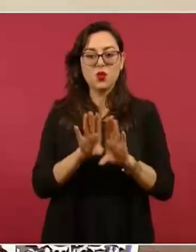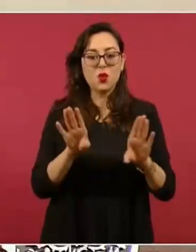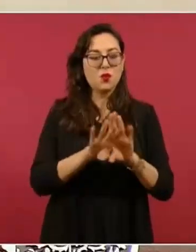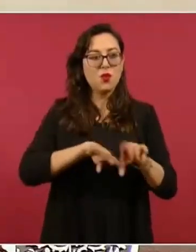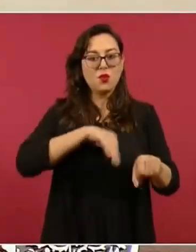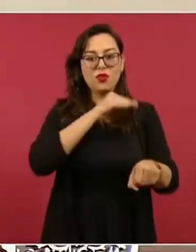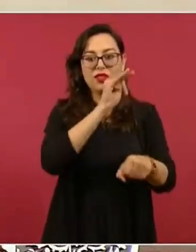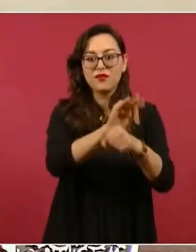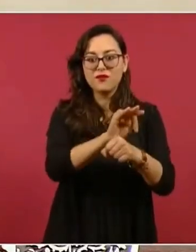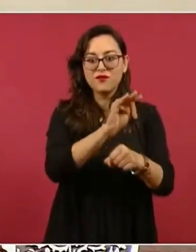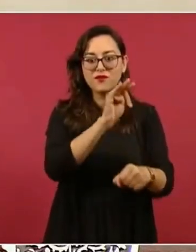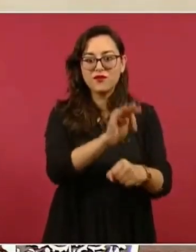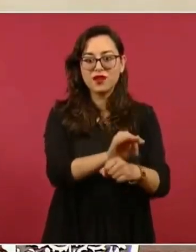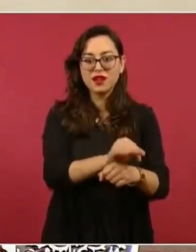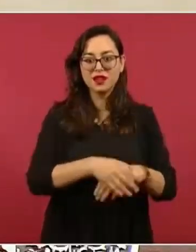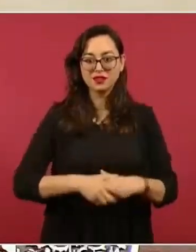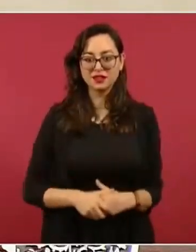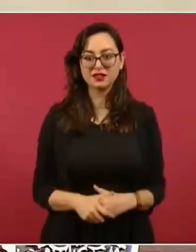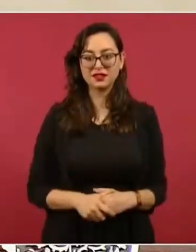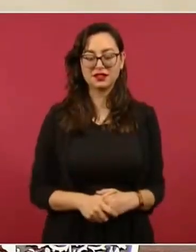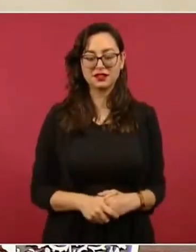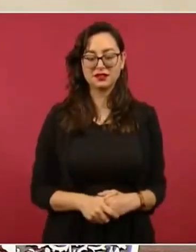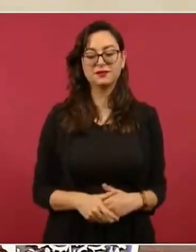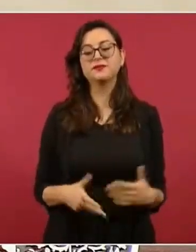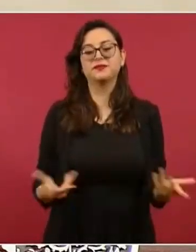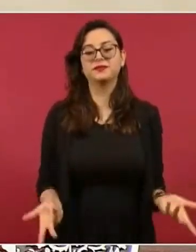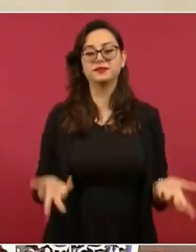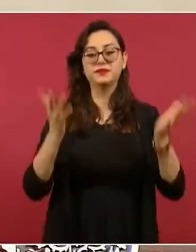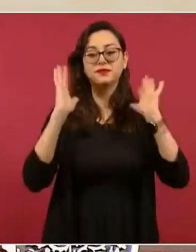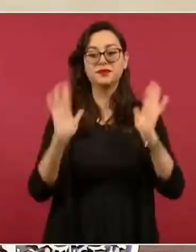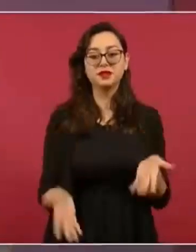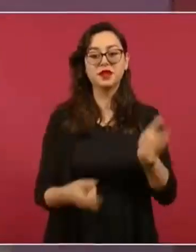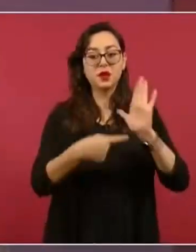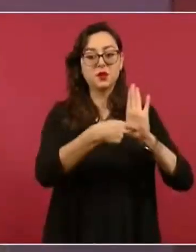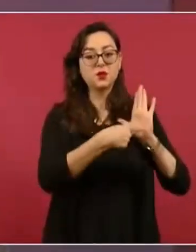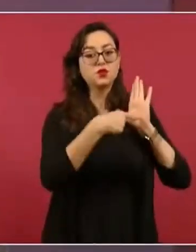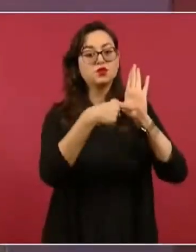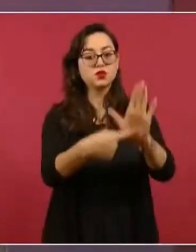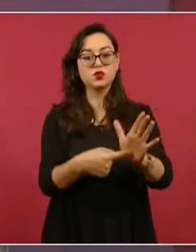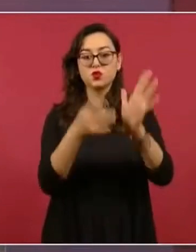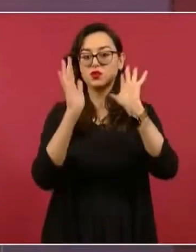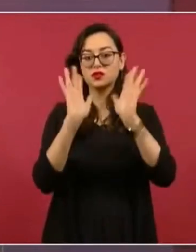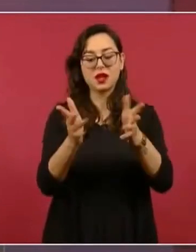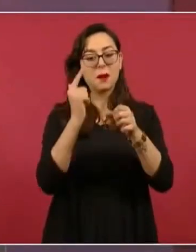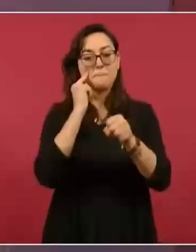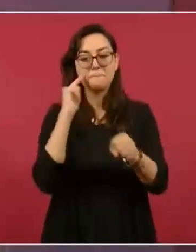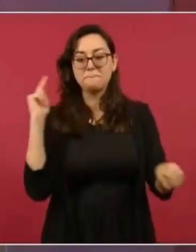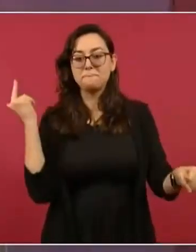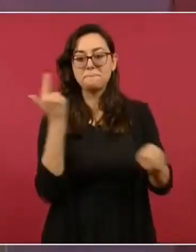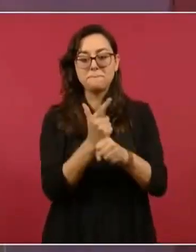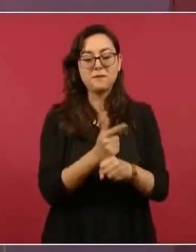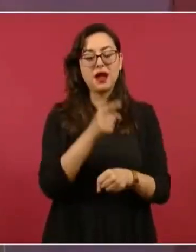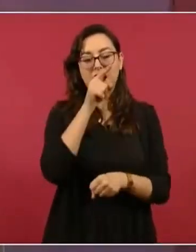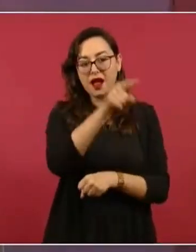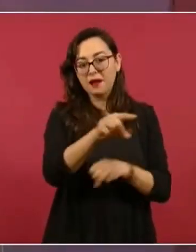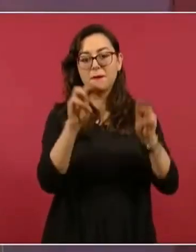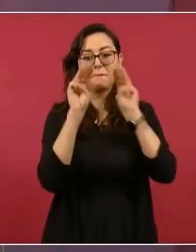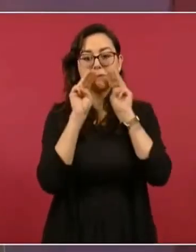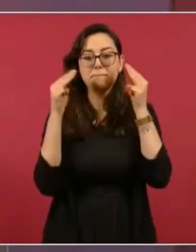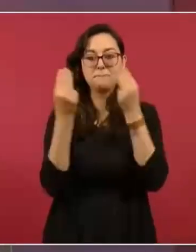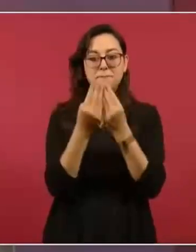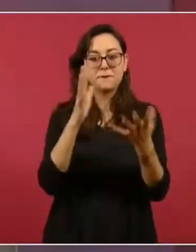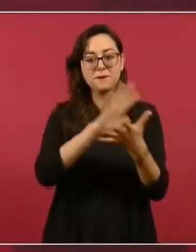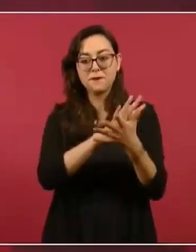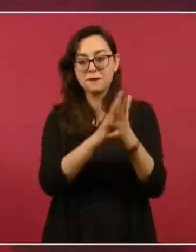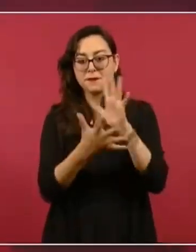y que está demostrado que protegía al